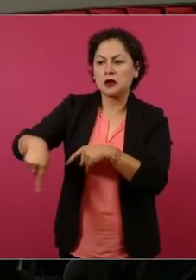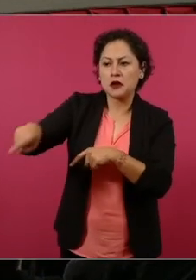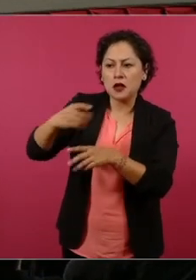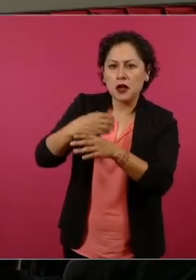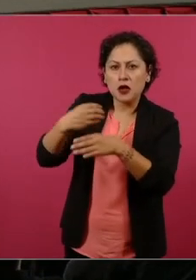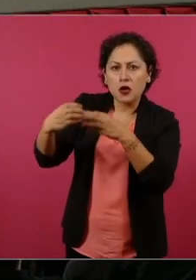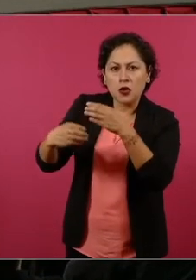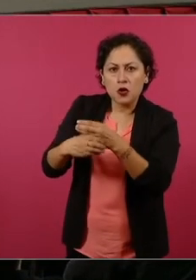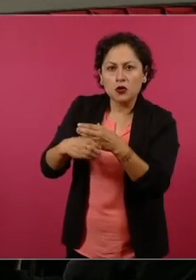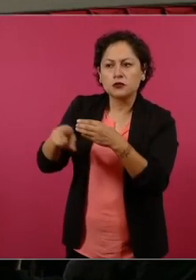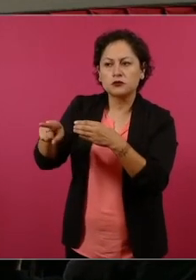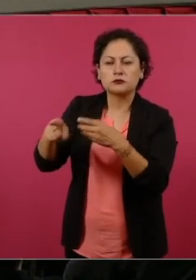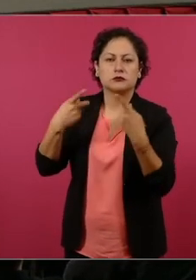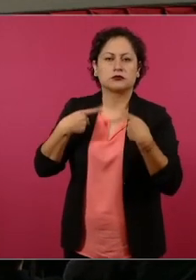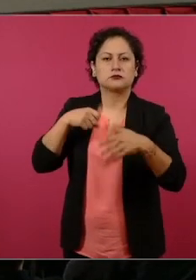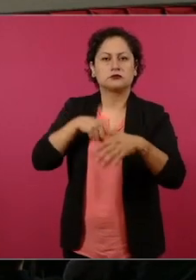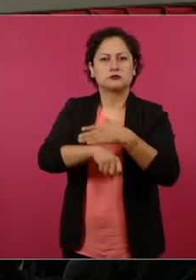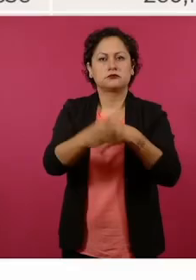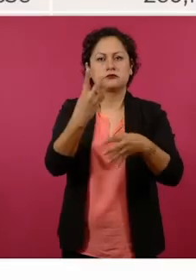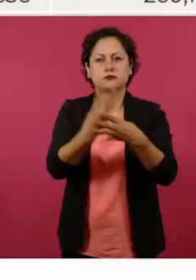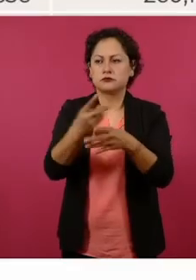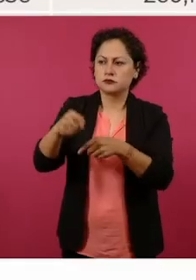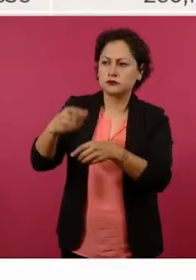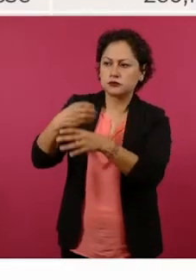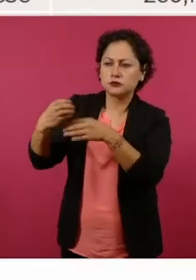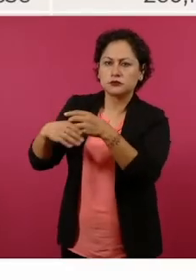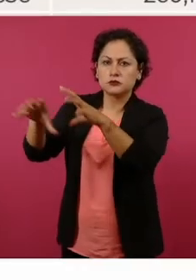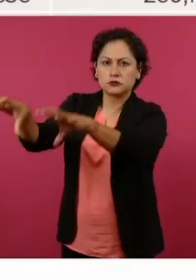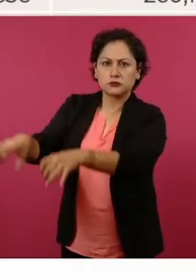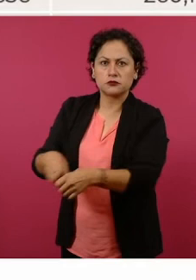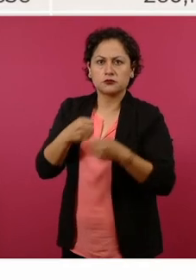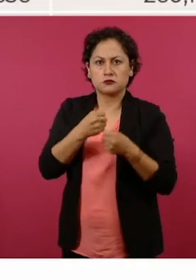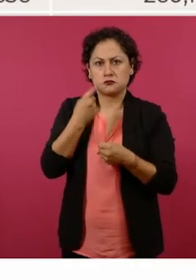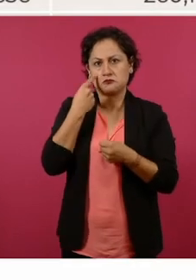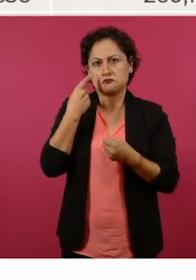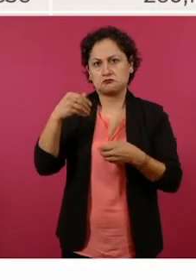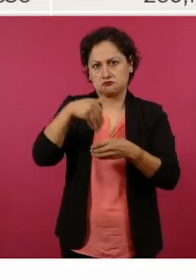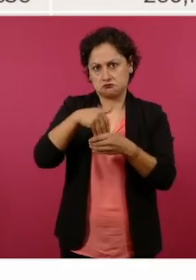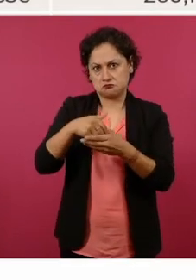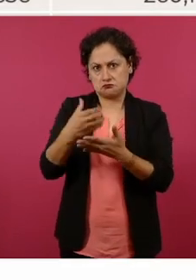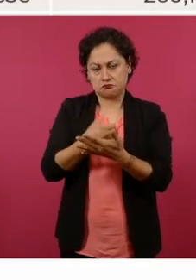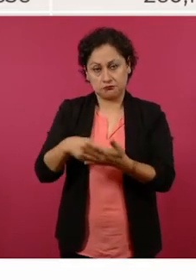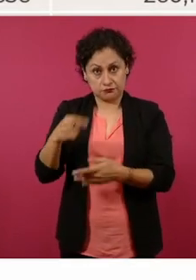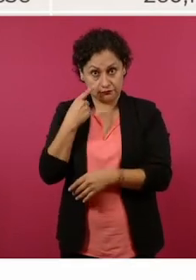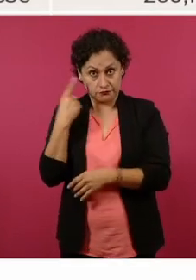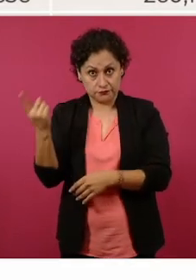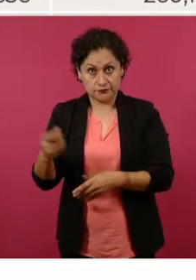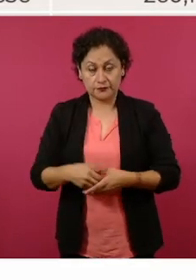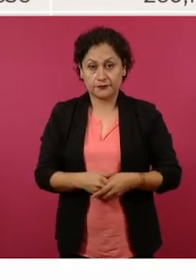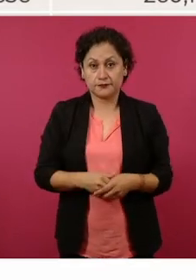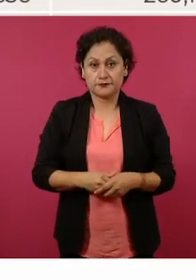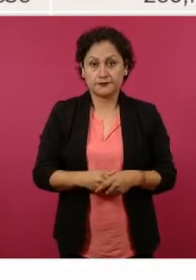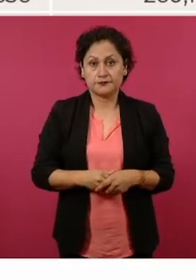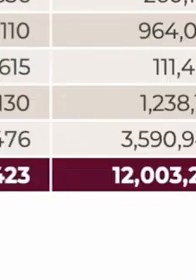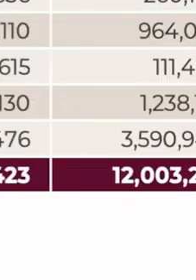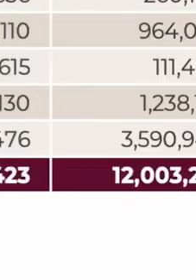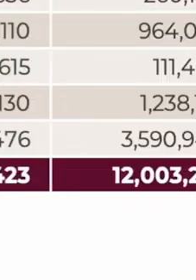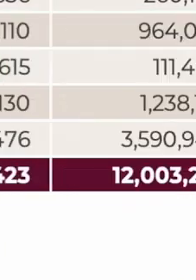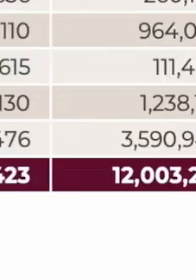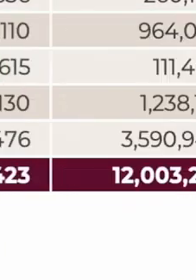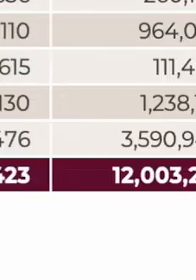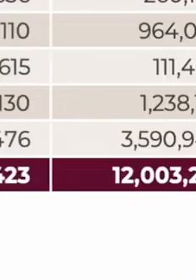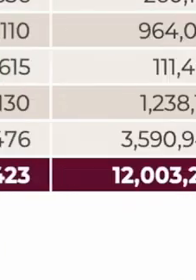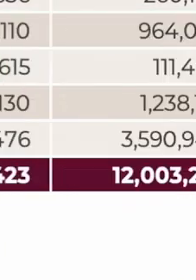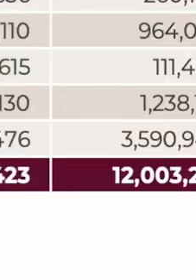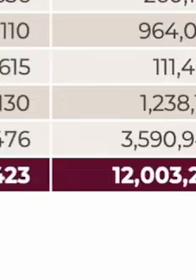este número de recursos que se ahorran precisamente por la entrega de estos